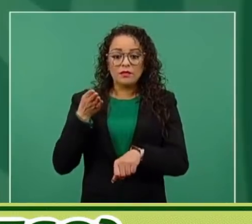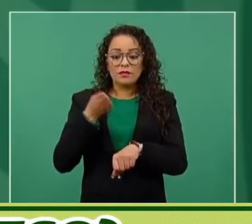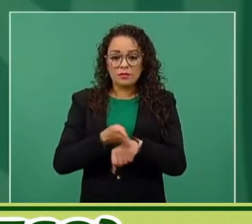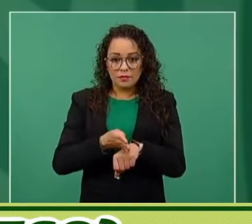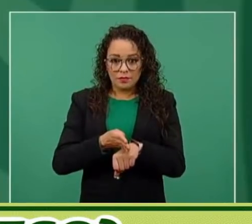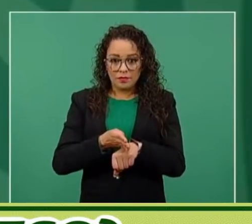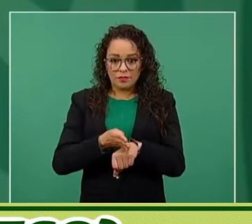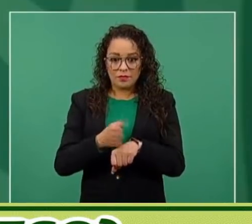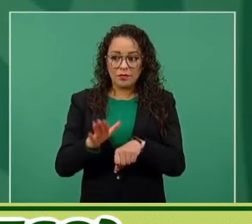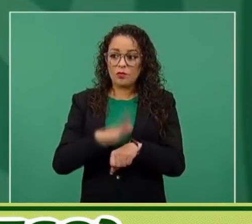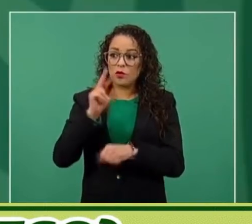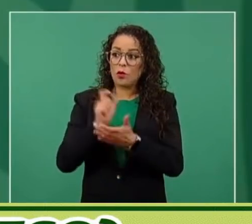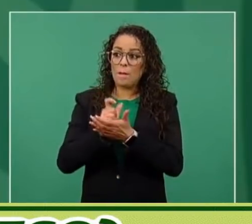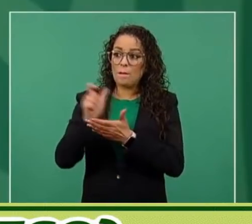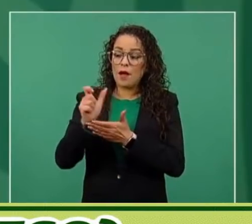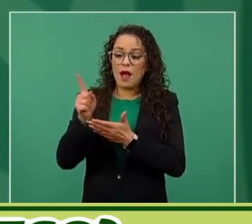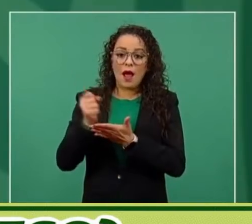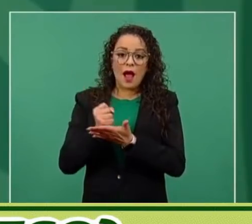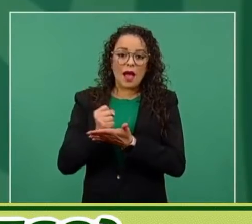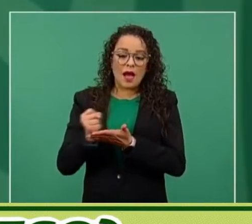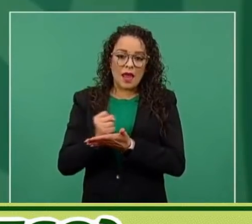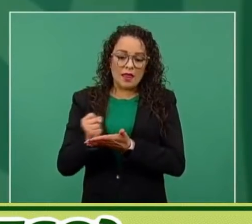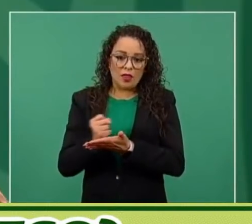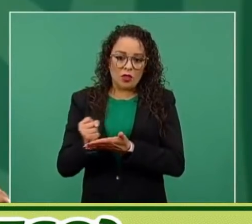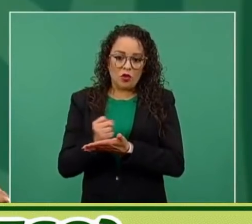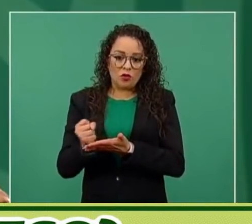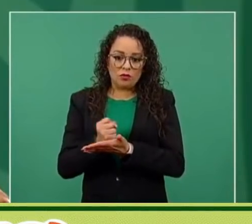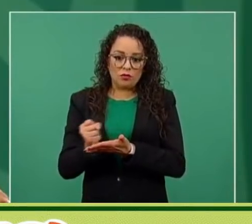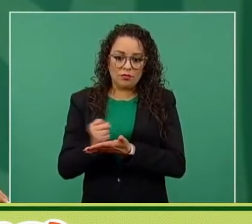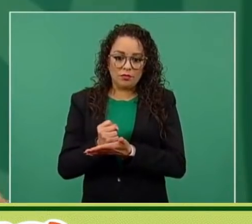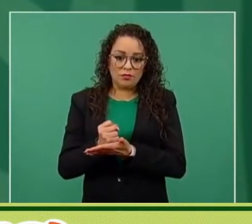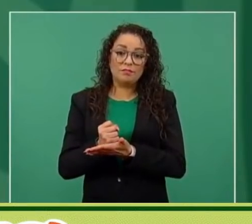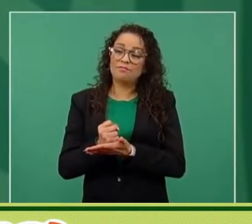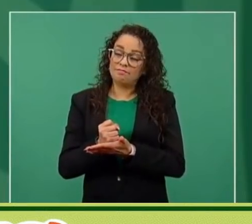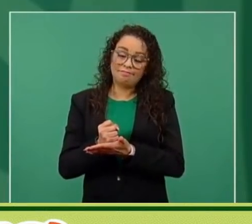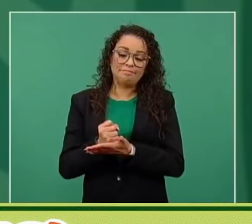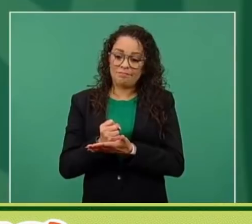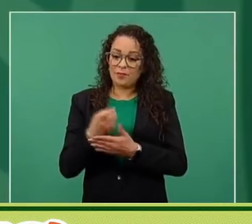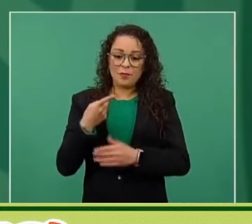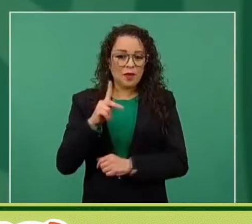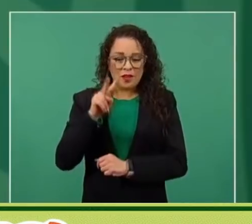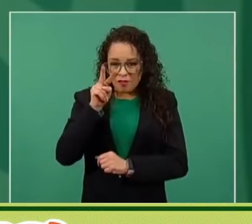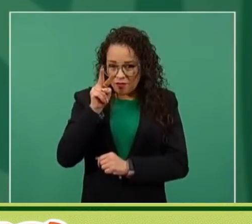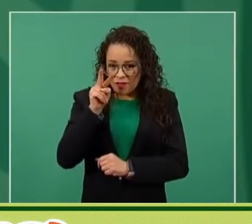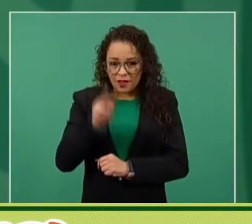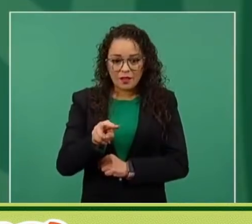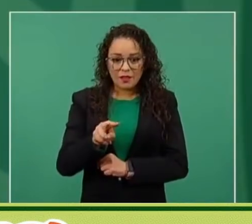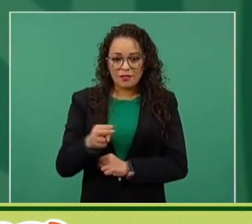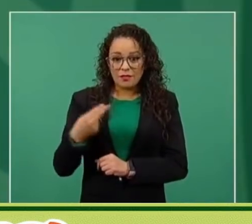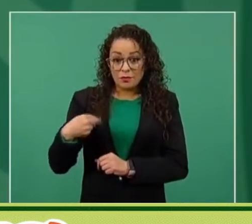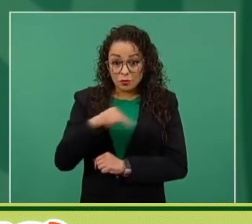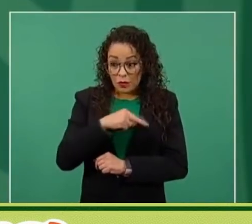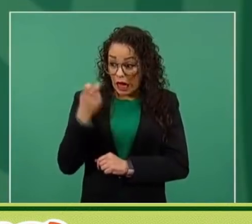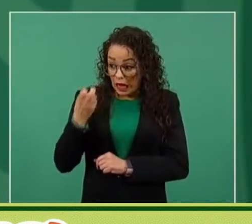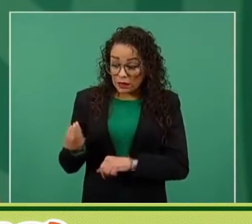pagaban los créditos de corto plazo. Pero sí, la verdad, nosotros no promovimos